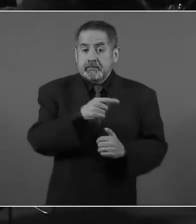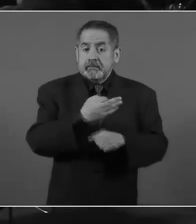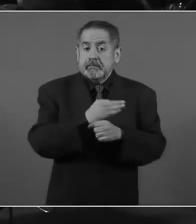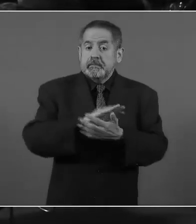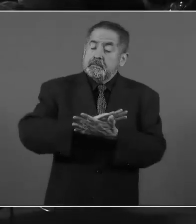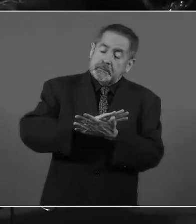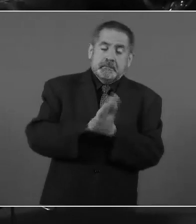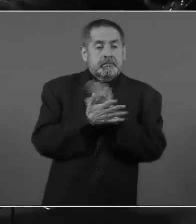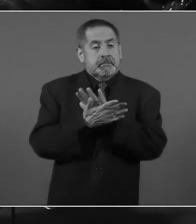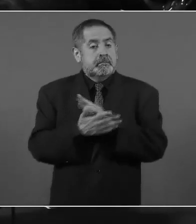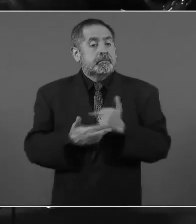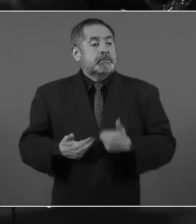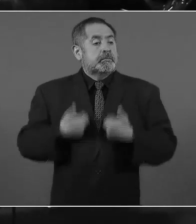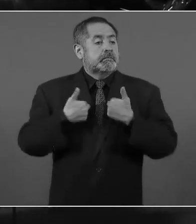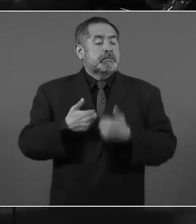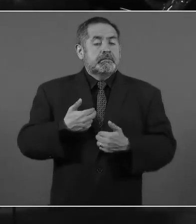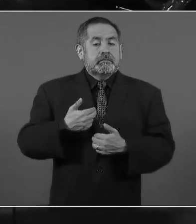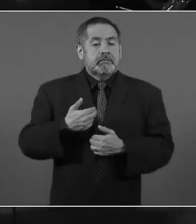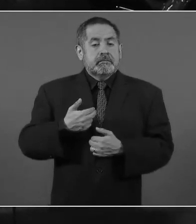española.